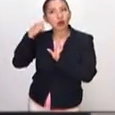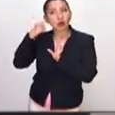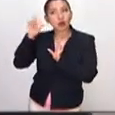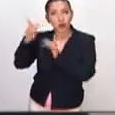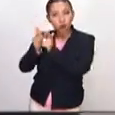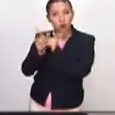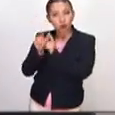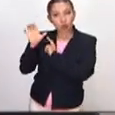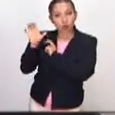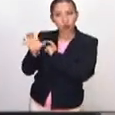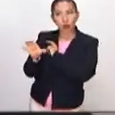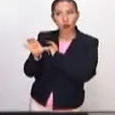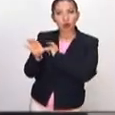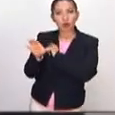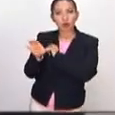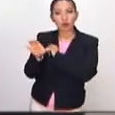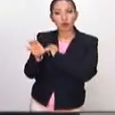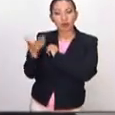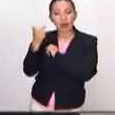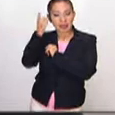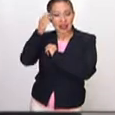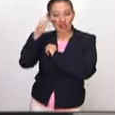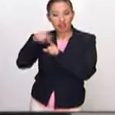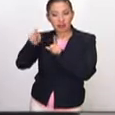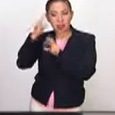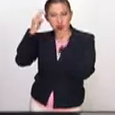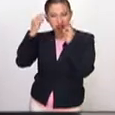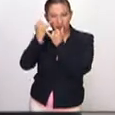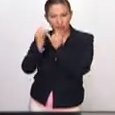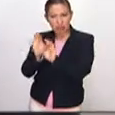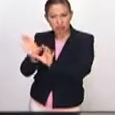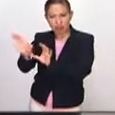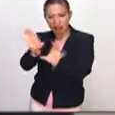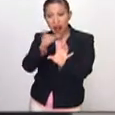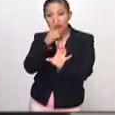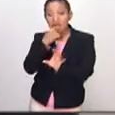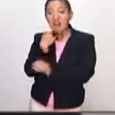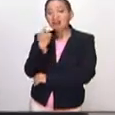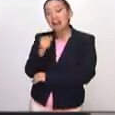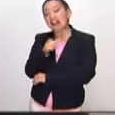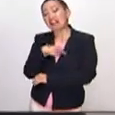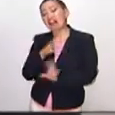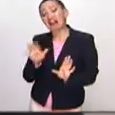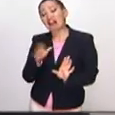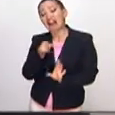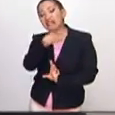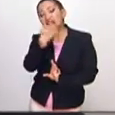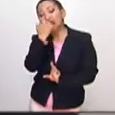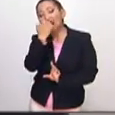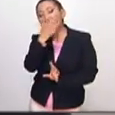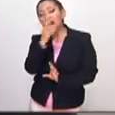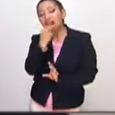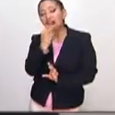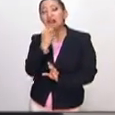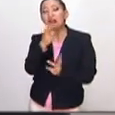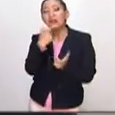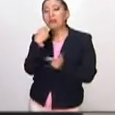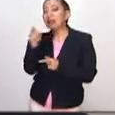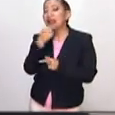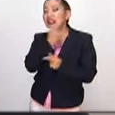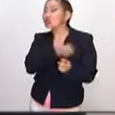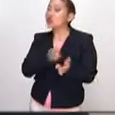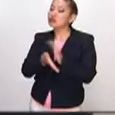hay algún grupo de directivos de museos independientes en donde se quejaban ellos de que las escuelas ya no